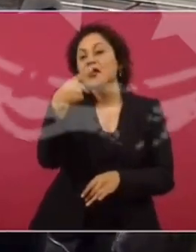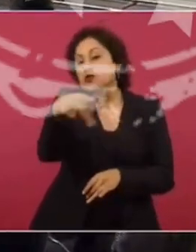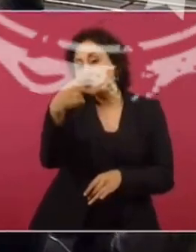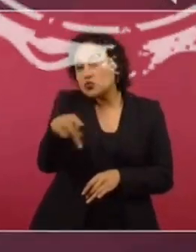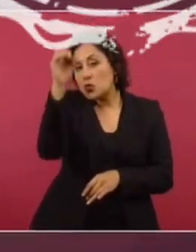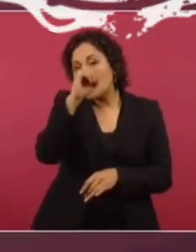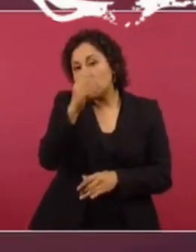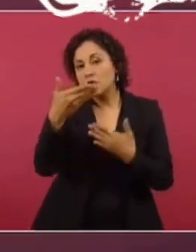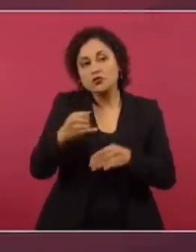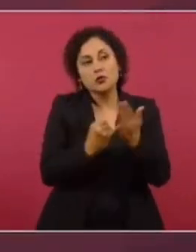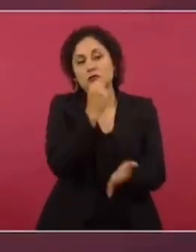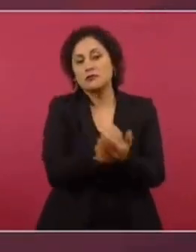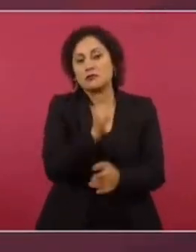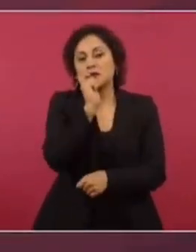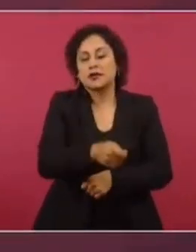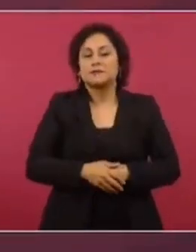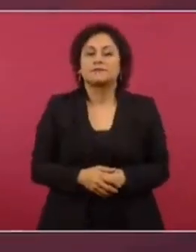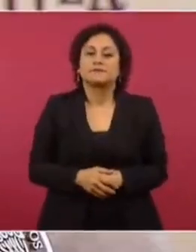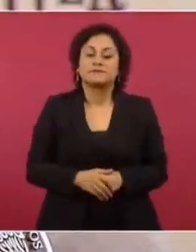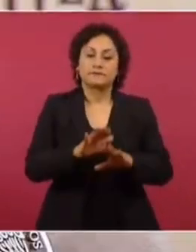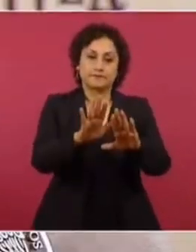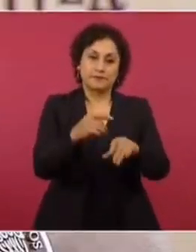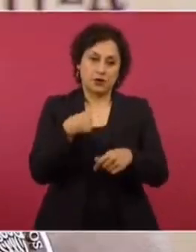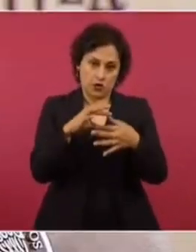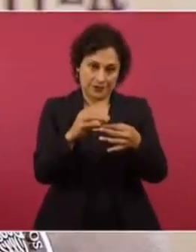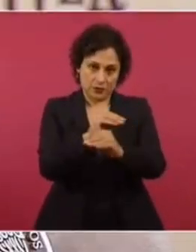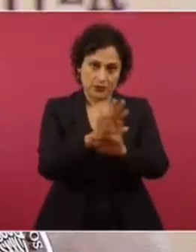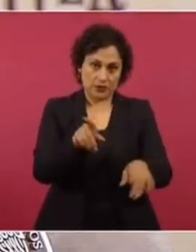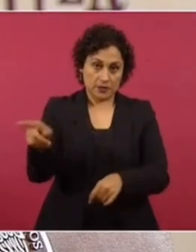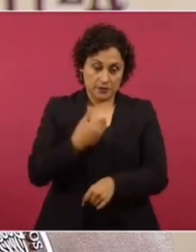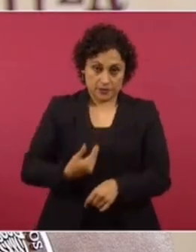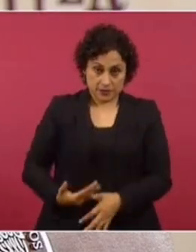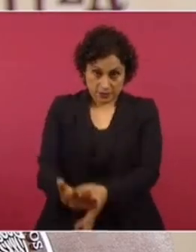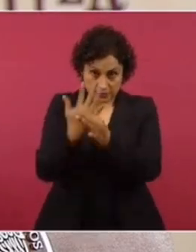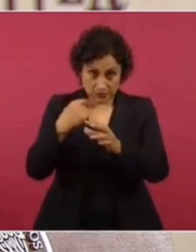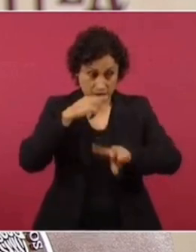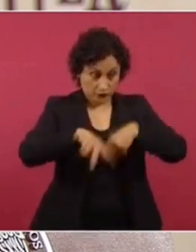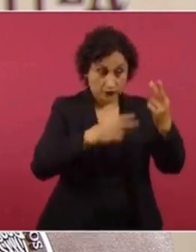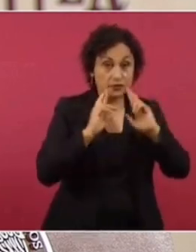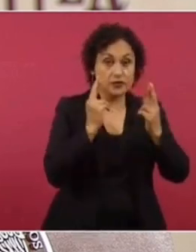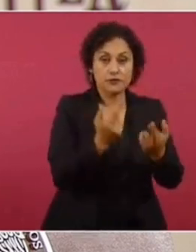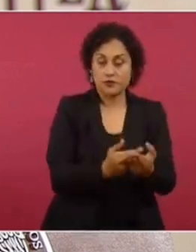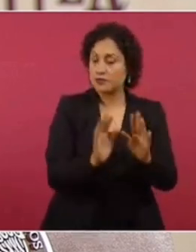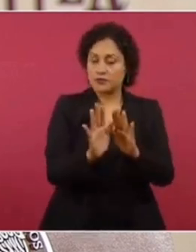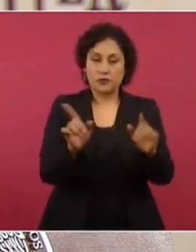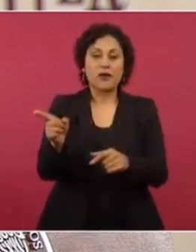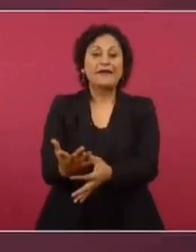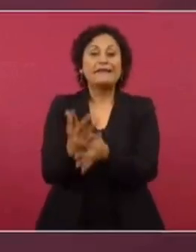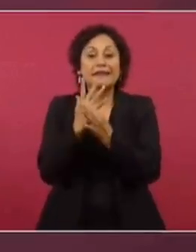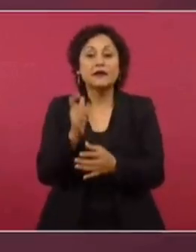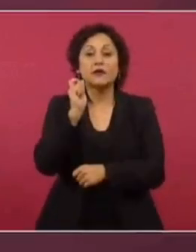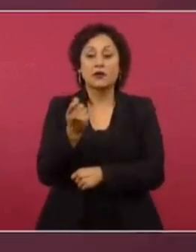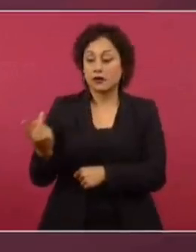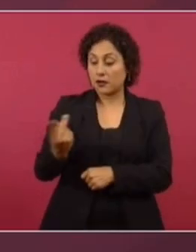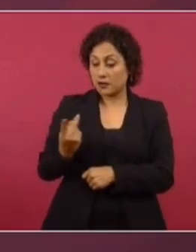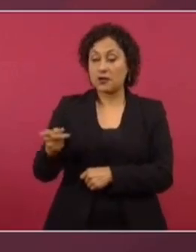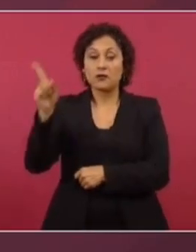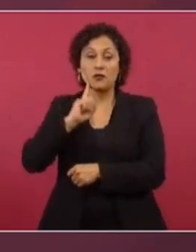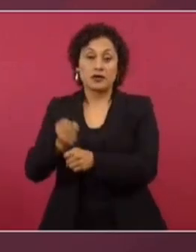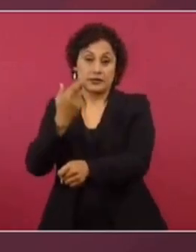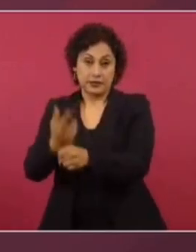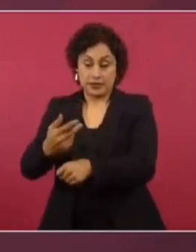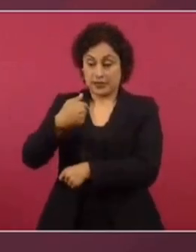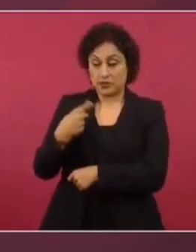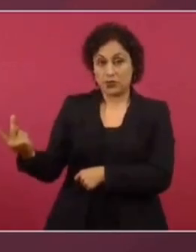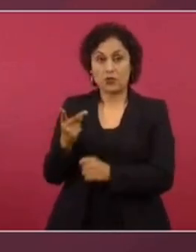Yo le hago una precisión, el señor presidente nos dijo que yo hubiese estado en esa reunión, comentó que la secretaria Rosa Isela y un servidor habíamos mantenido comunicación